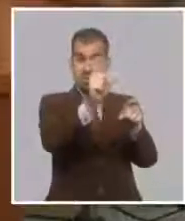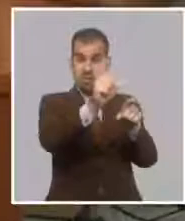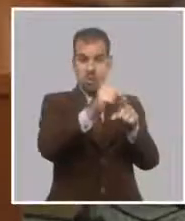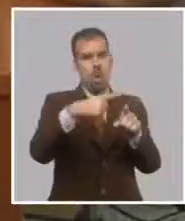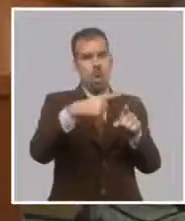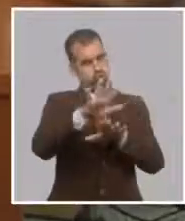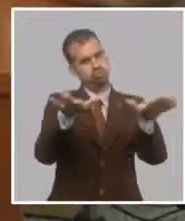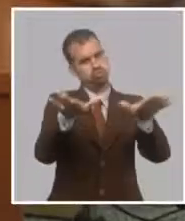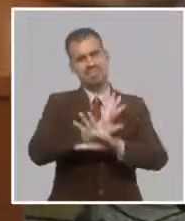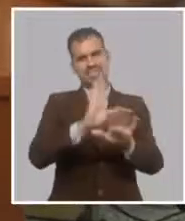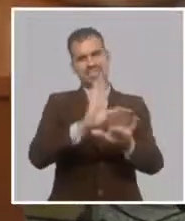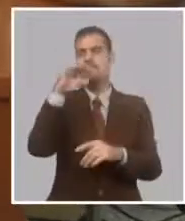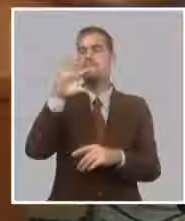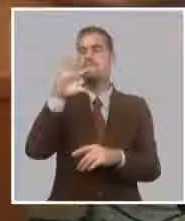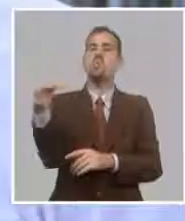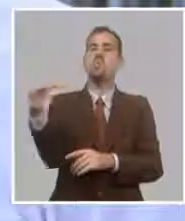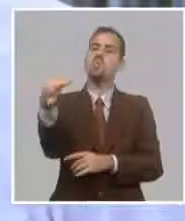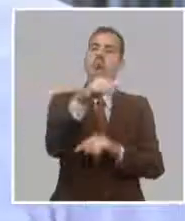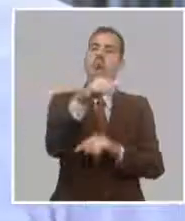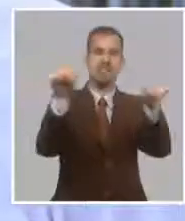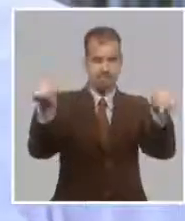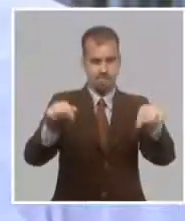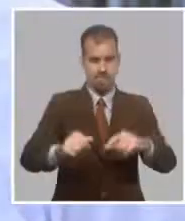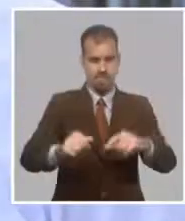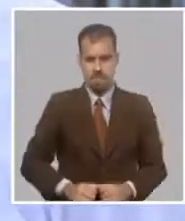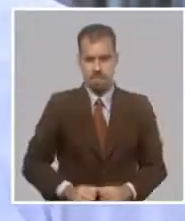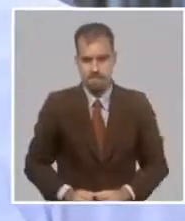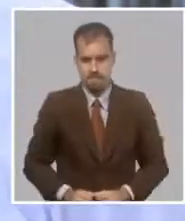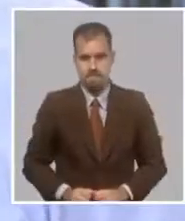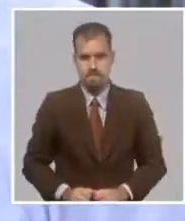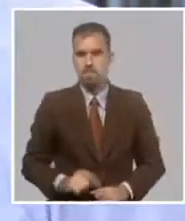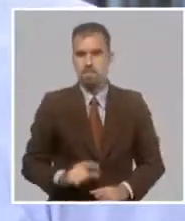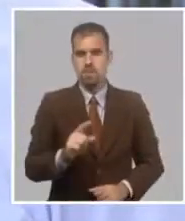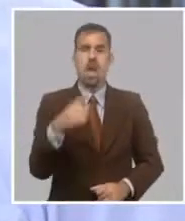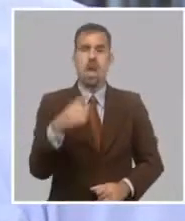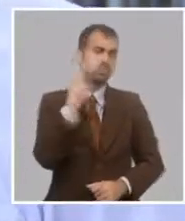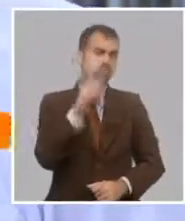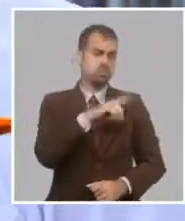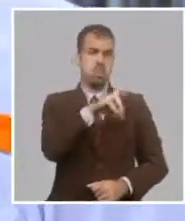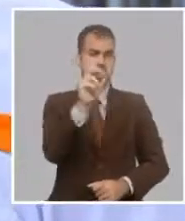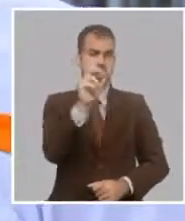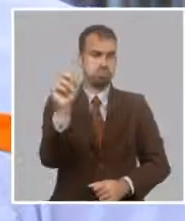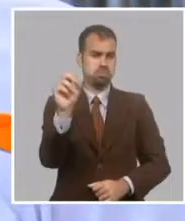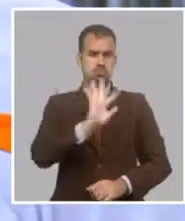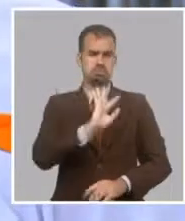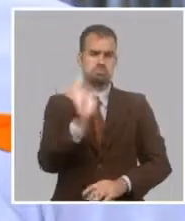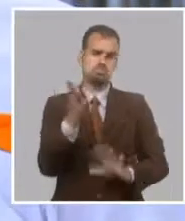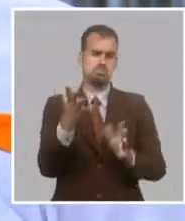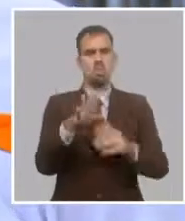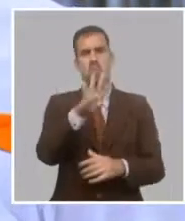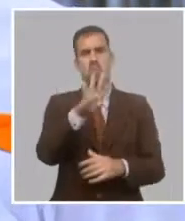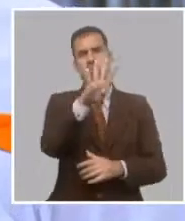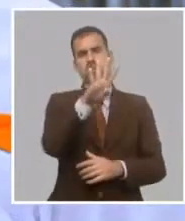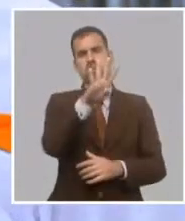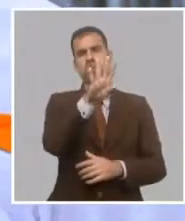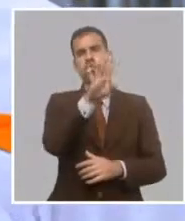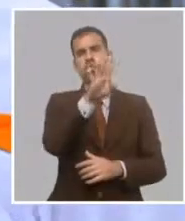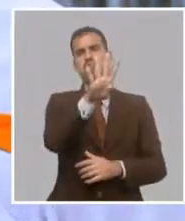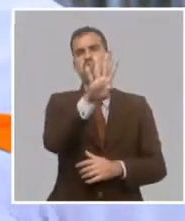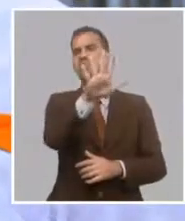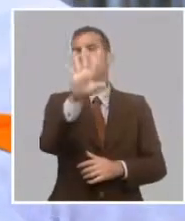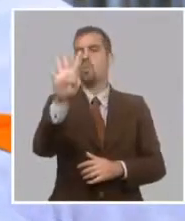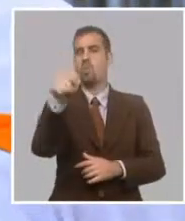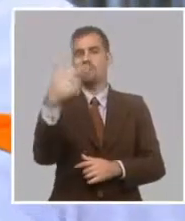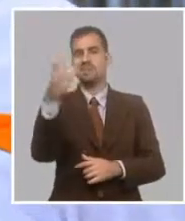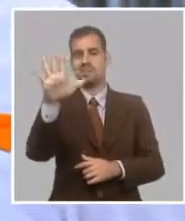en las sucursales bancarias. En el 2020 se le otorgó más de 144,5 millones de pesos para este